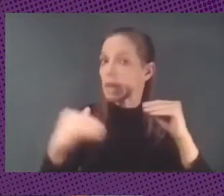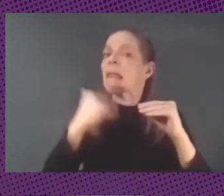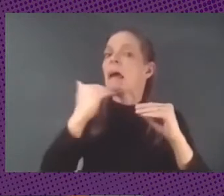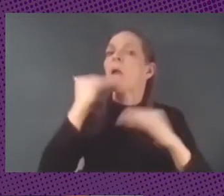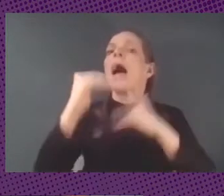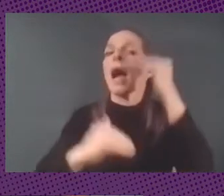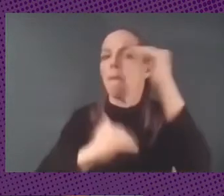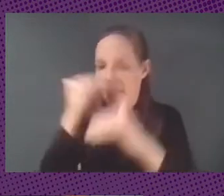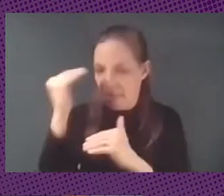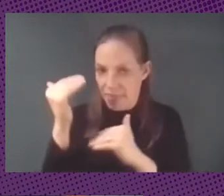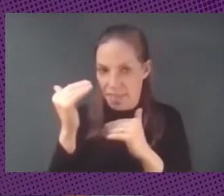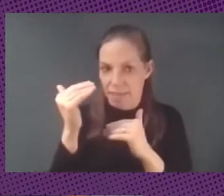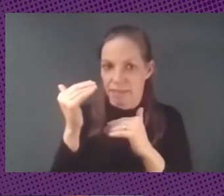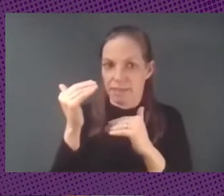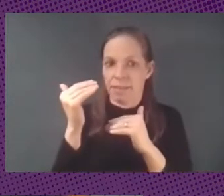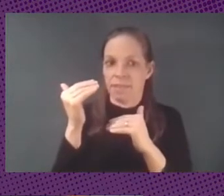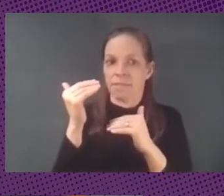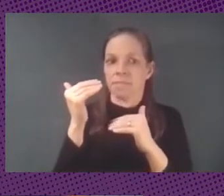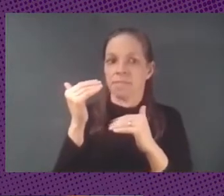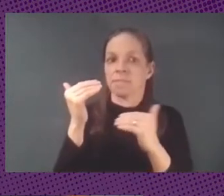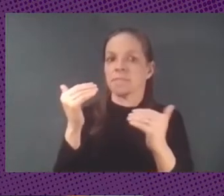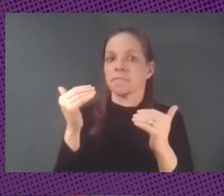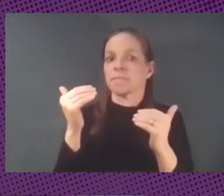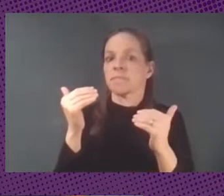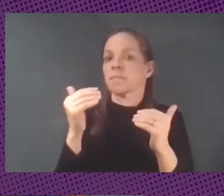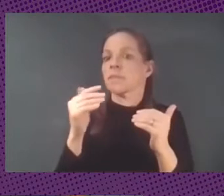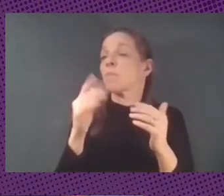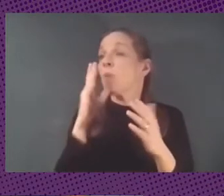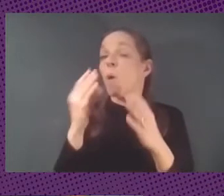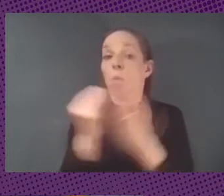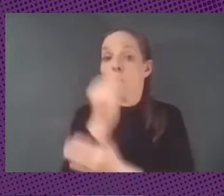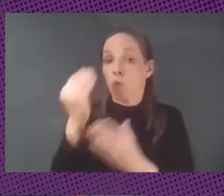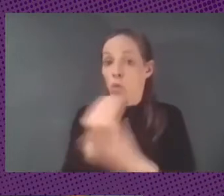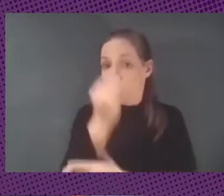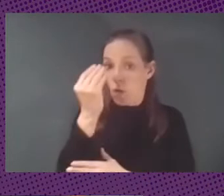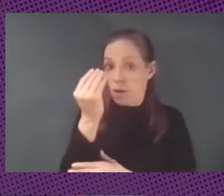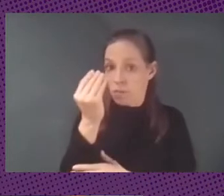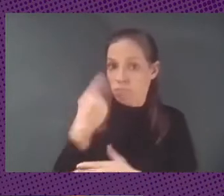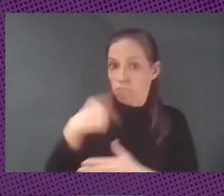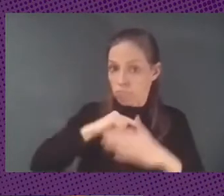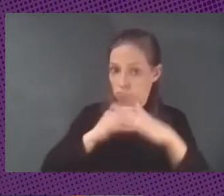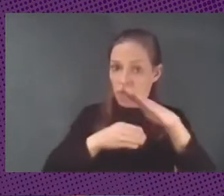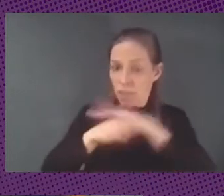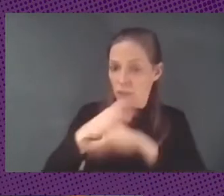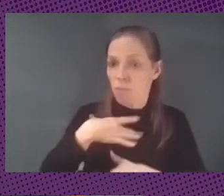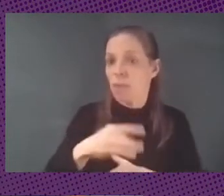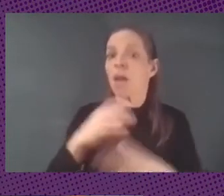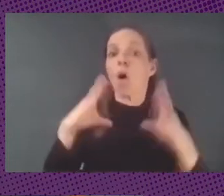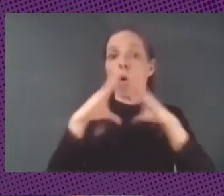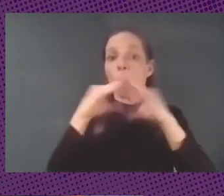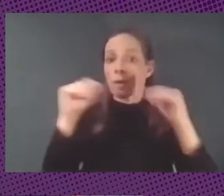en cuanto a la disponibilidad de las producciones ya hay muchas universidades